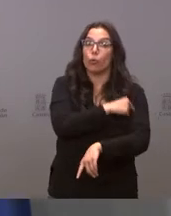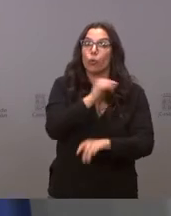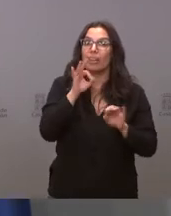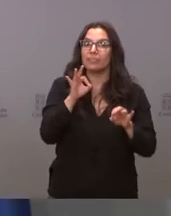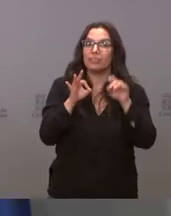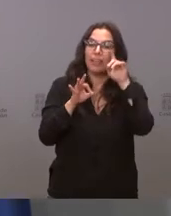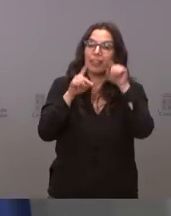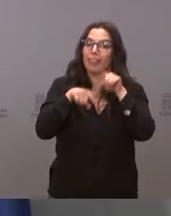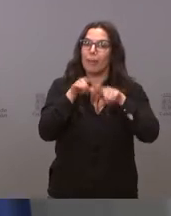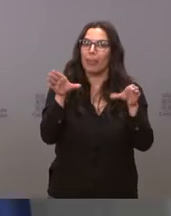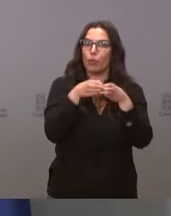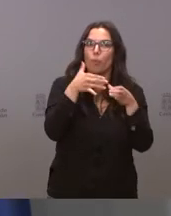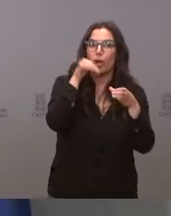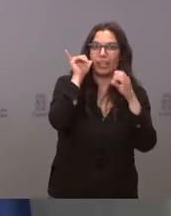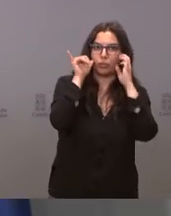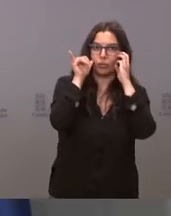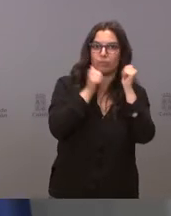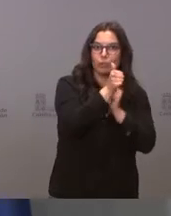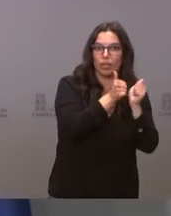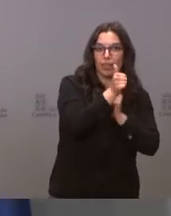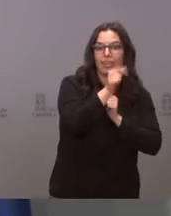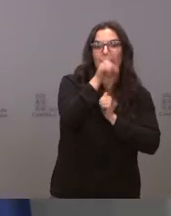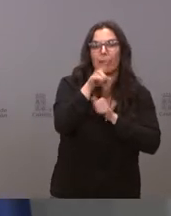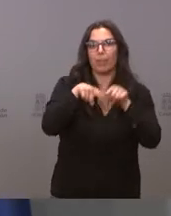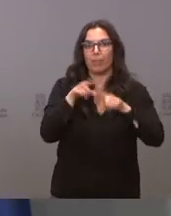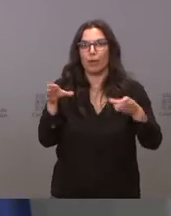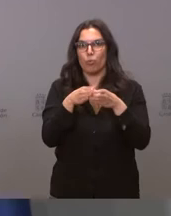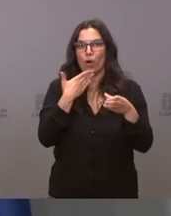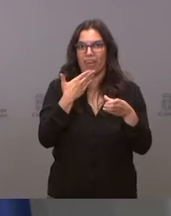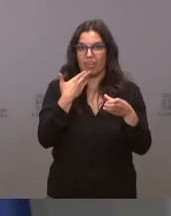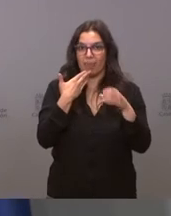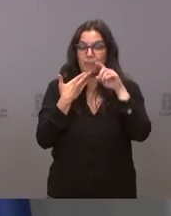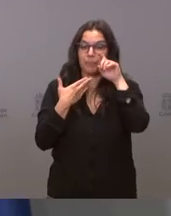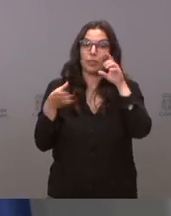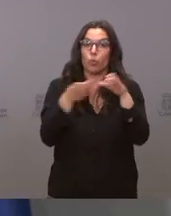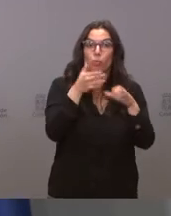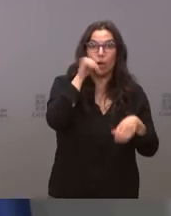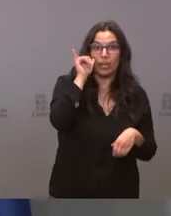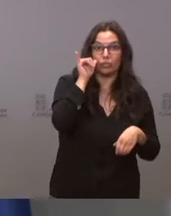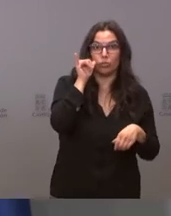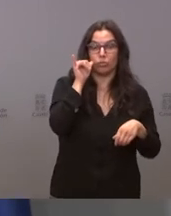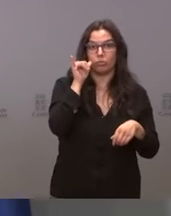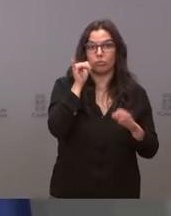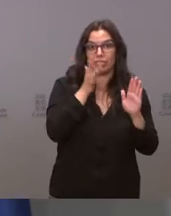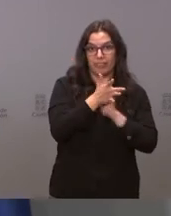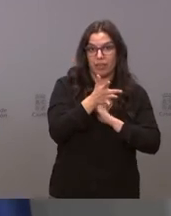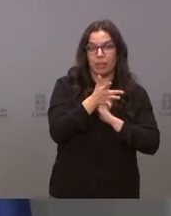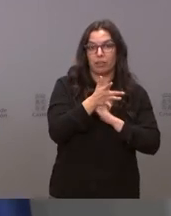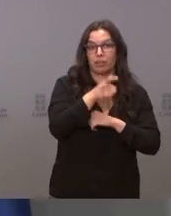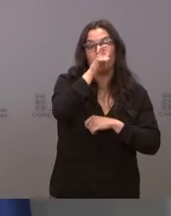en grupos de riesgo y en grupos etarios los grupos de riesgo básicamente personal